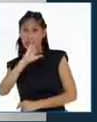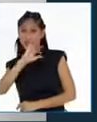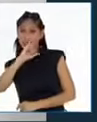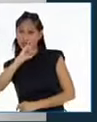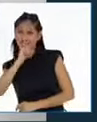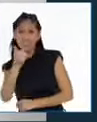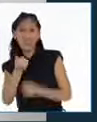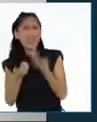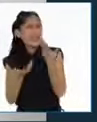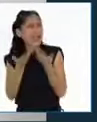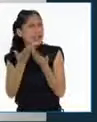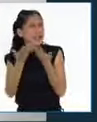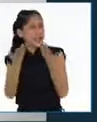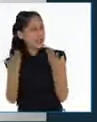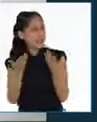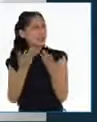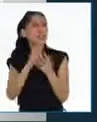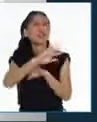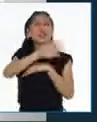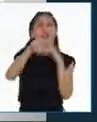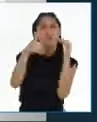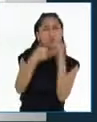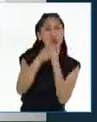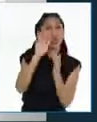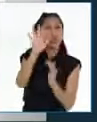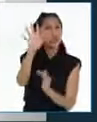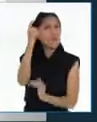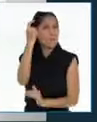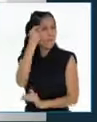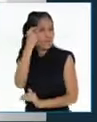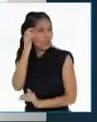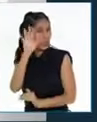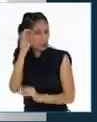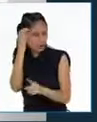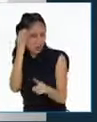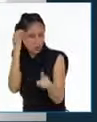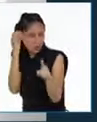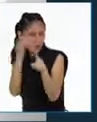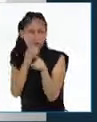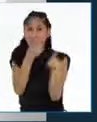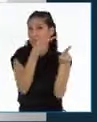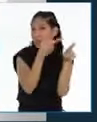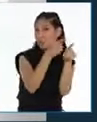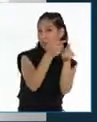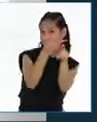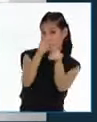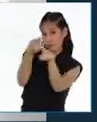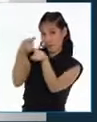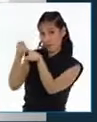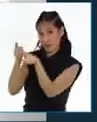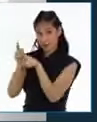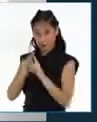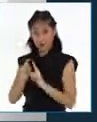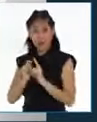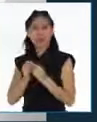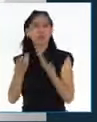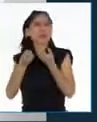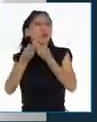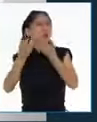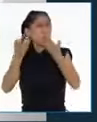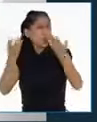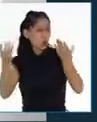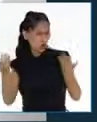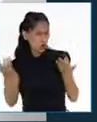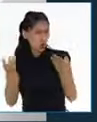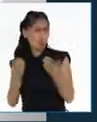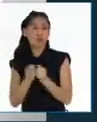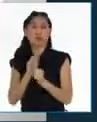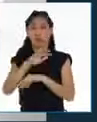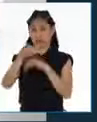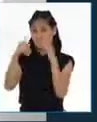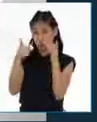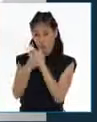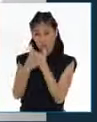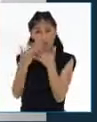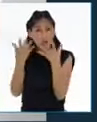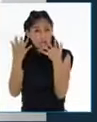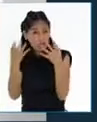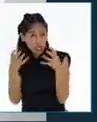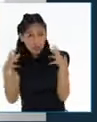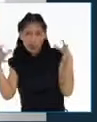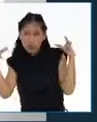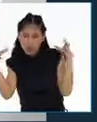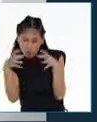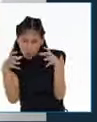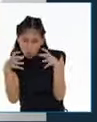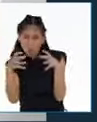pensar y todas ellas son respetadas. La democracia lo que busca es el bien común en la sociedad y para eso